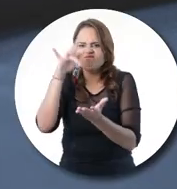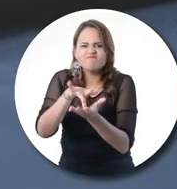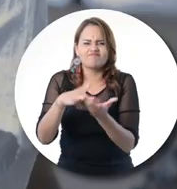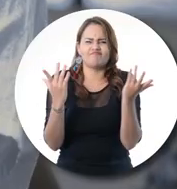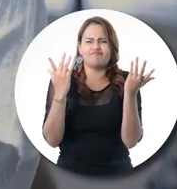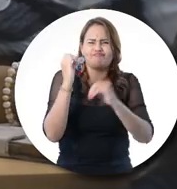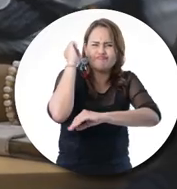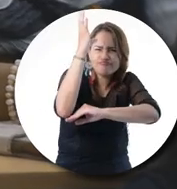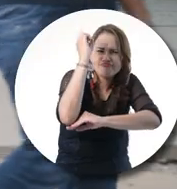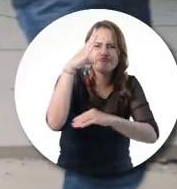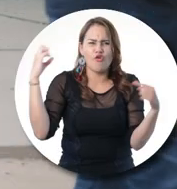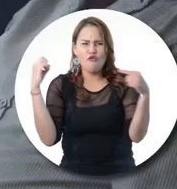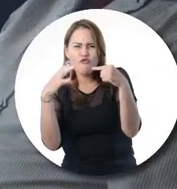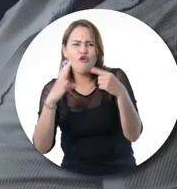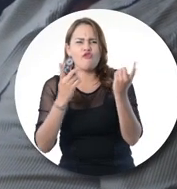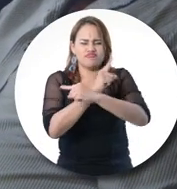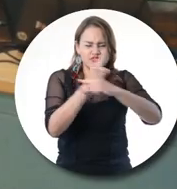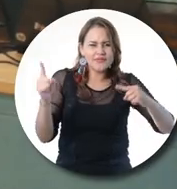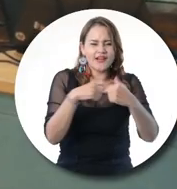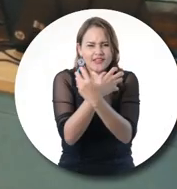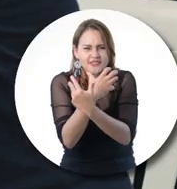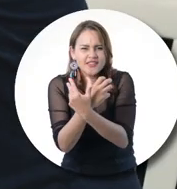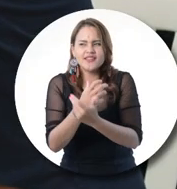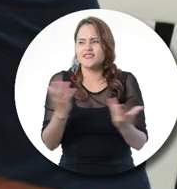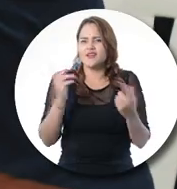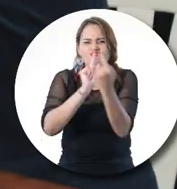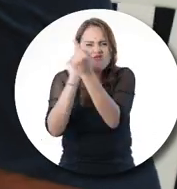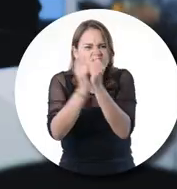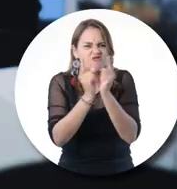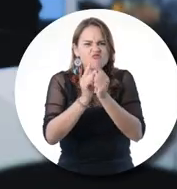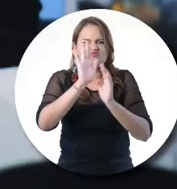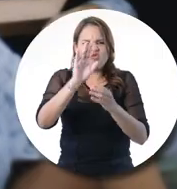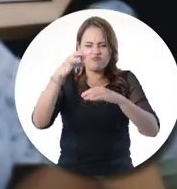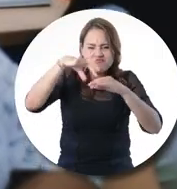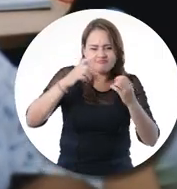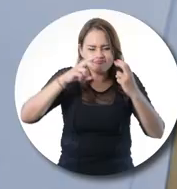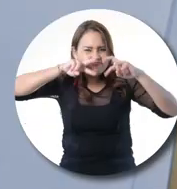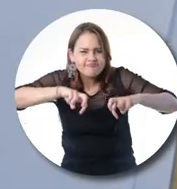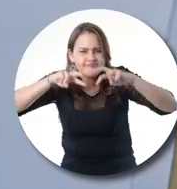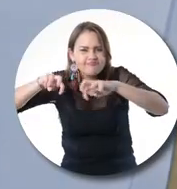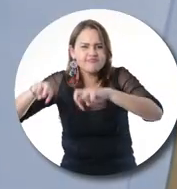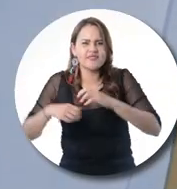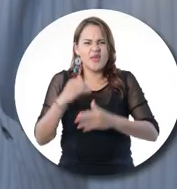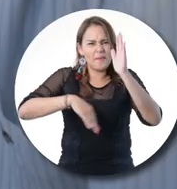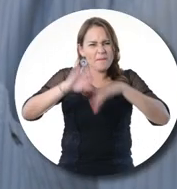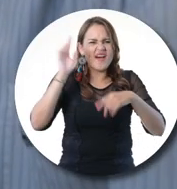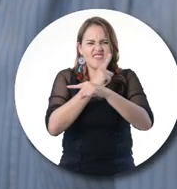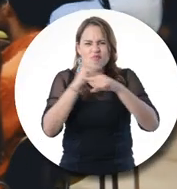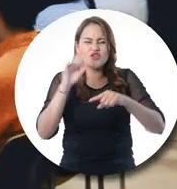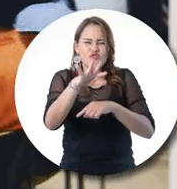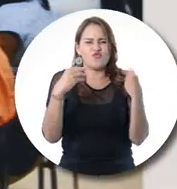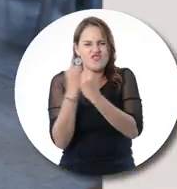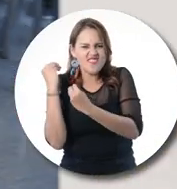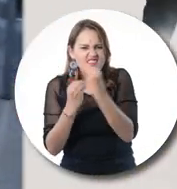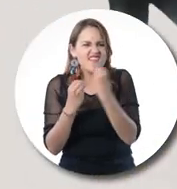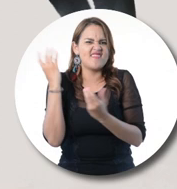Tenemos congresos disciplinares, simposios, foros La semana de la ciencia, encuentros de semilleros de investigación Academia colombiana de ciencias